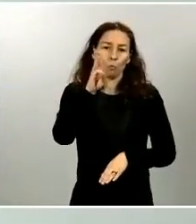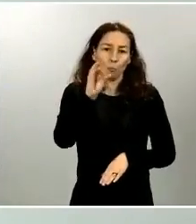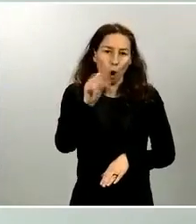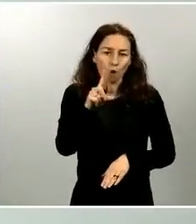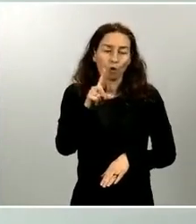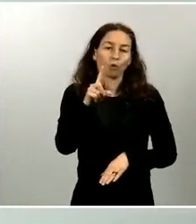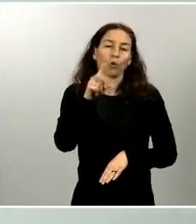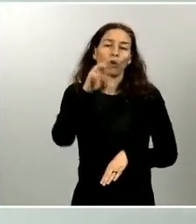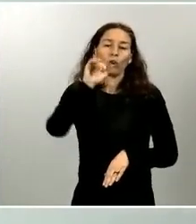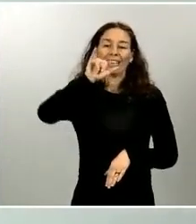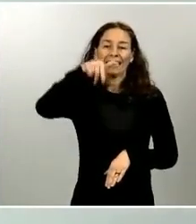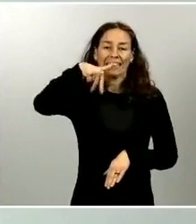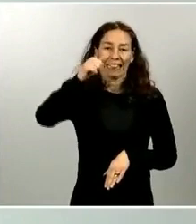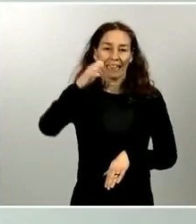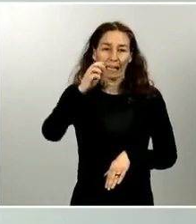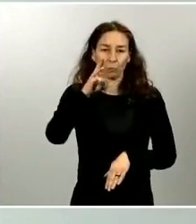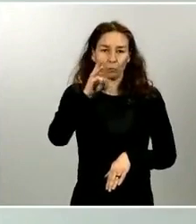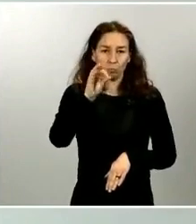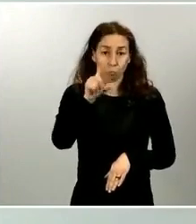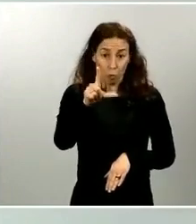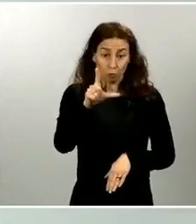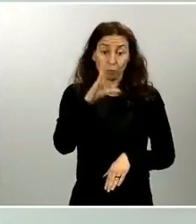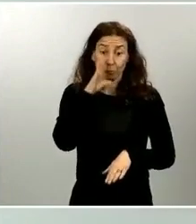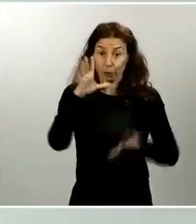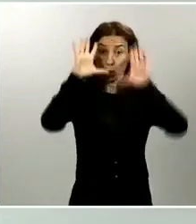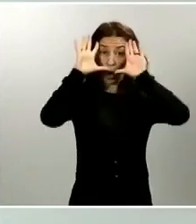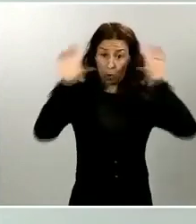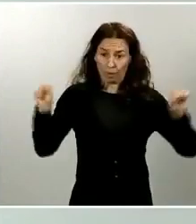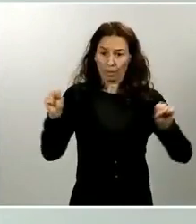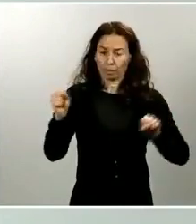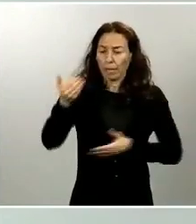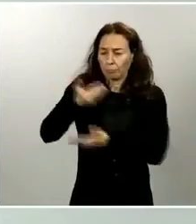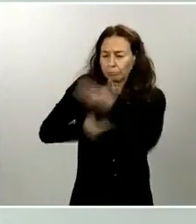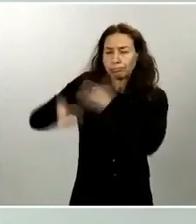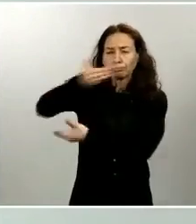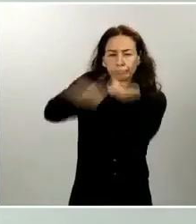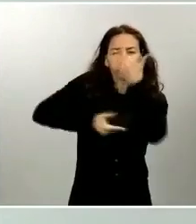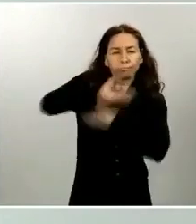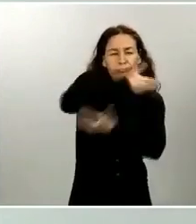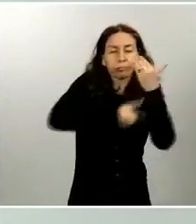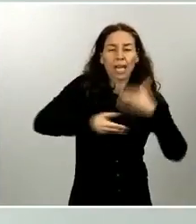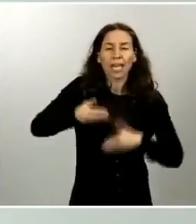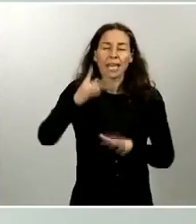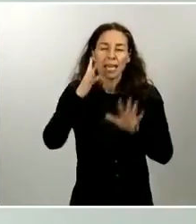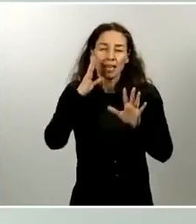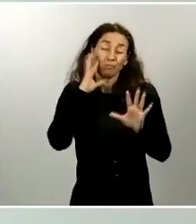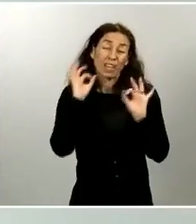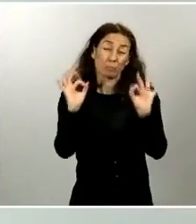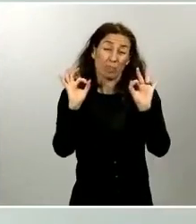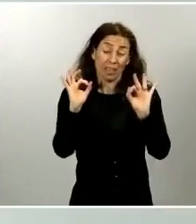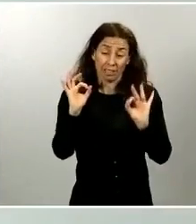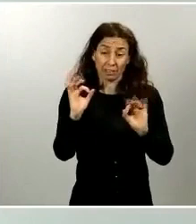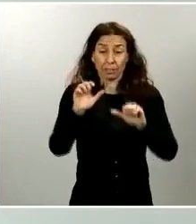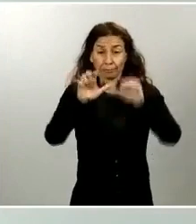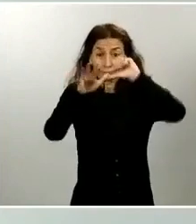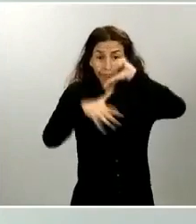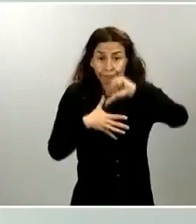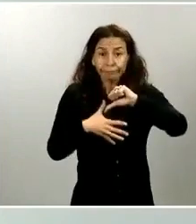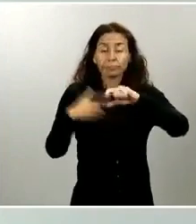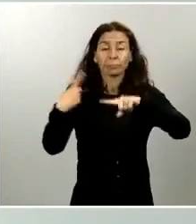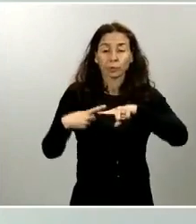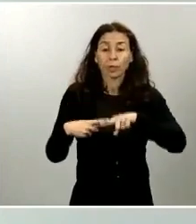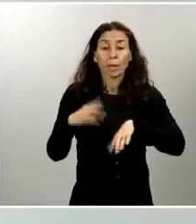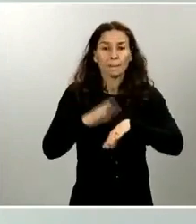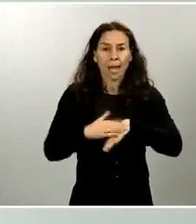Para ello, la Guardia Civil está colaborando con especialistas de países iberoamericanos para desarrollar y poner en marcha lo que hemos